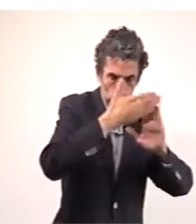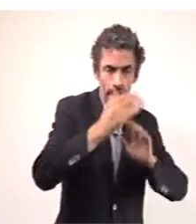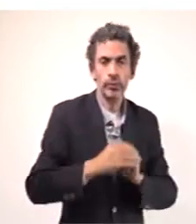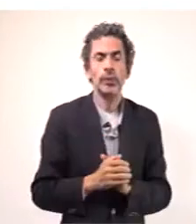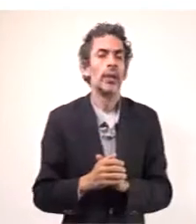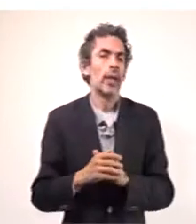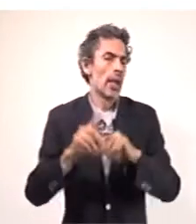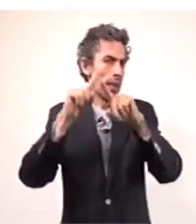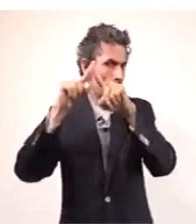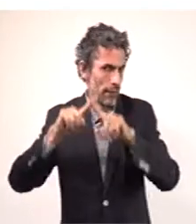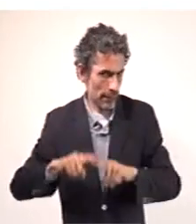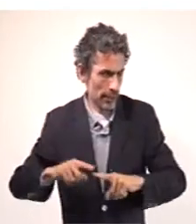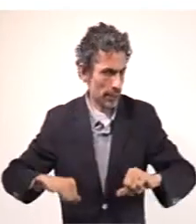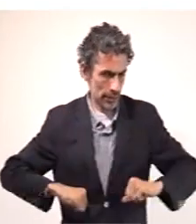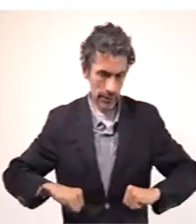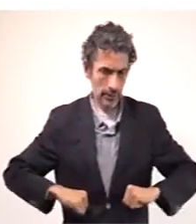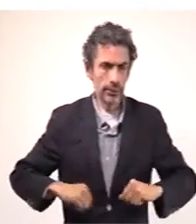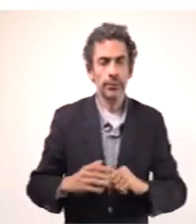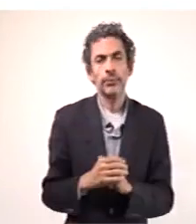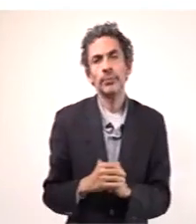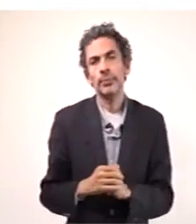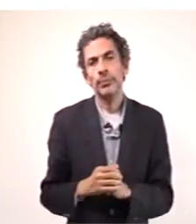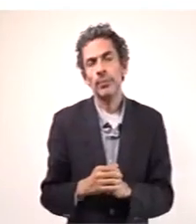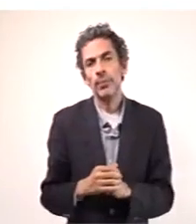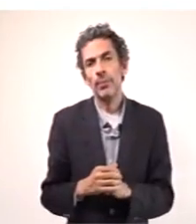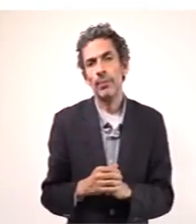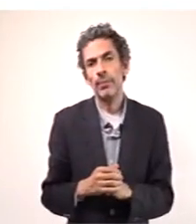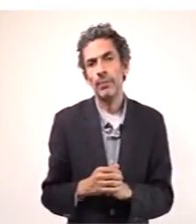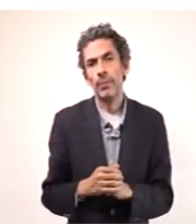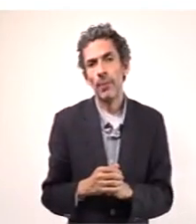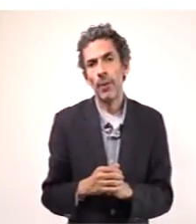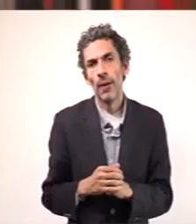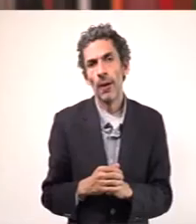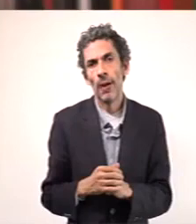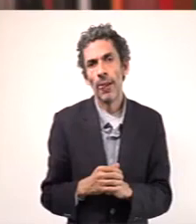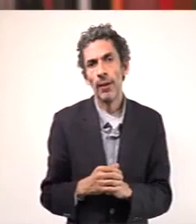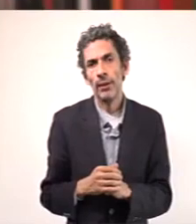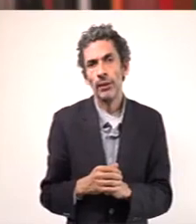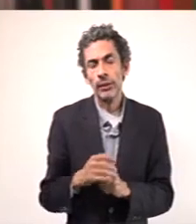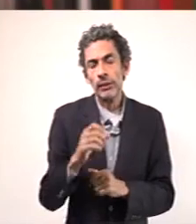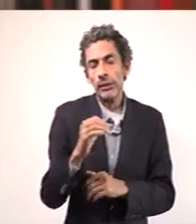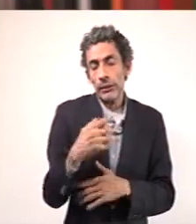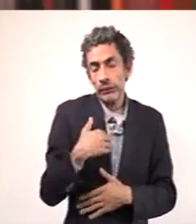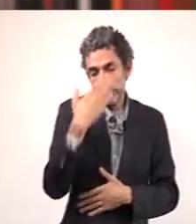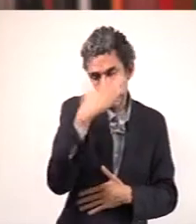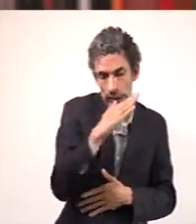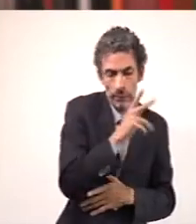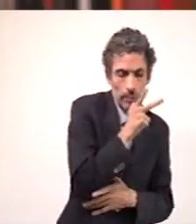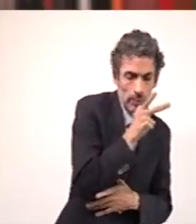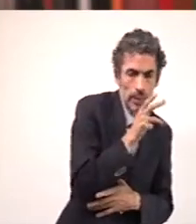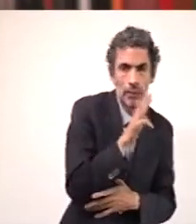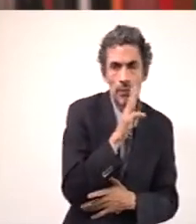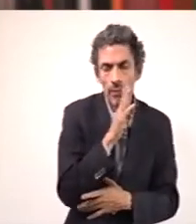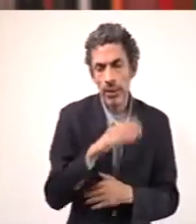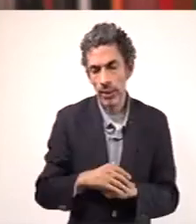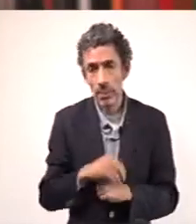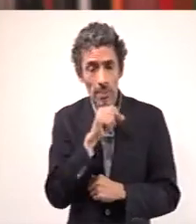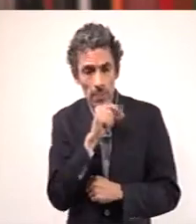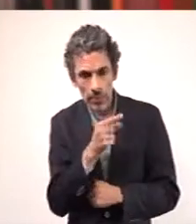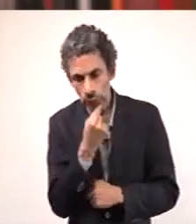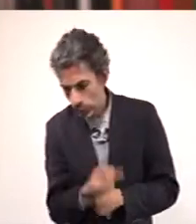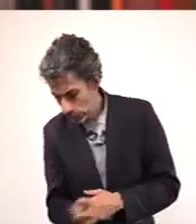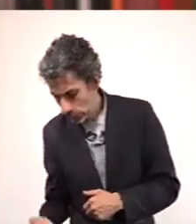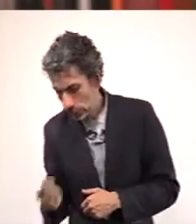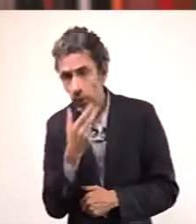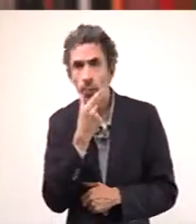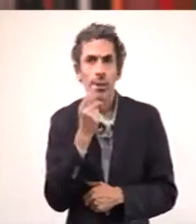y otras actividades económicas esenciales. Sé que a las mamás y a los papás, al igual que las